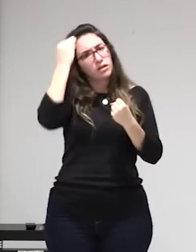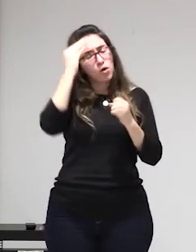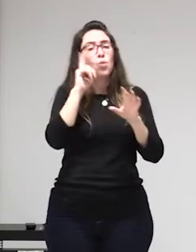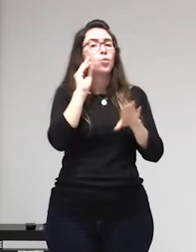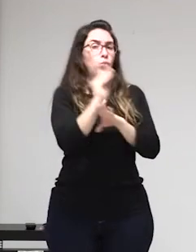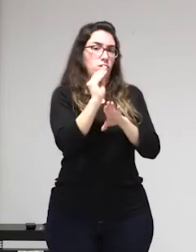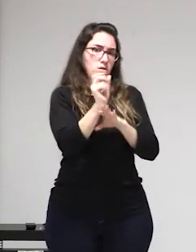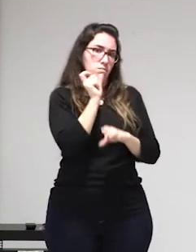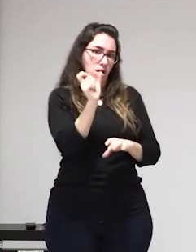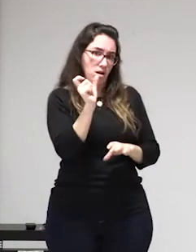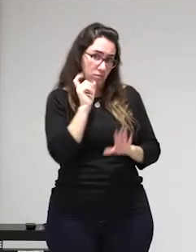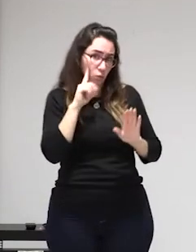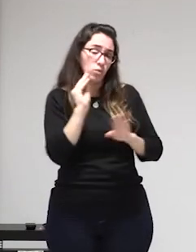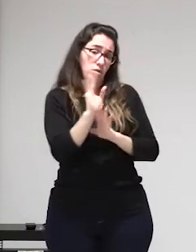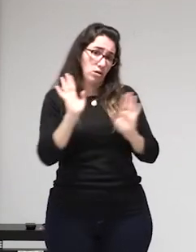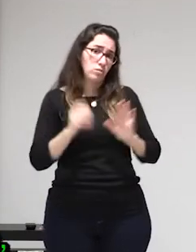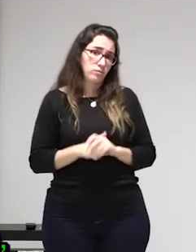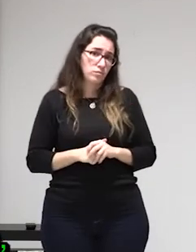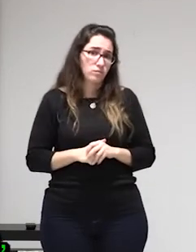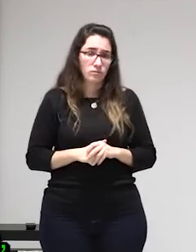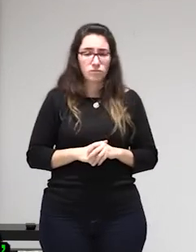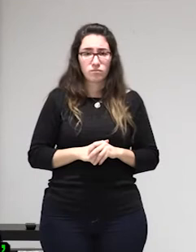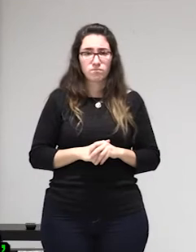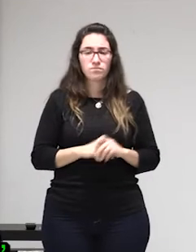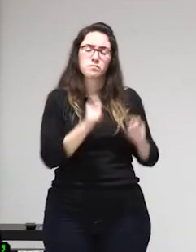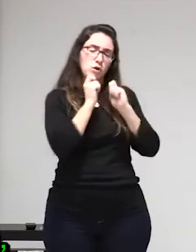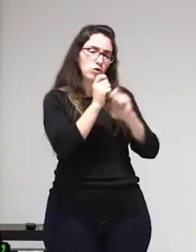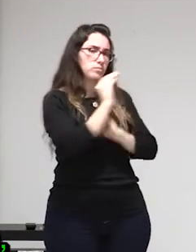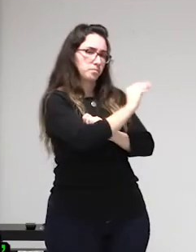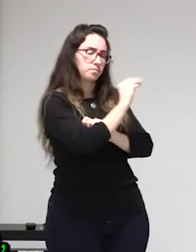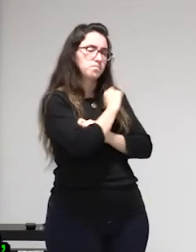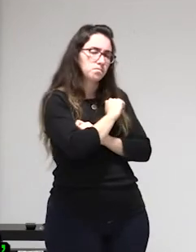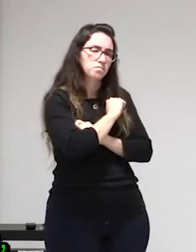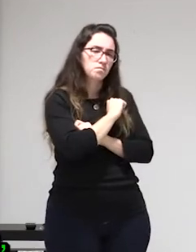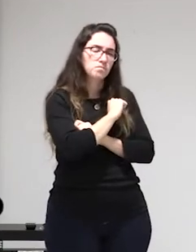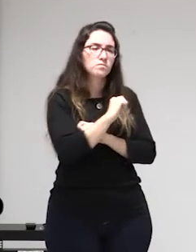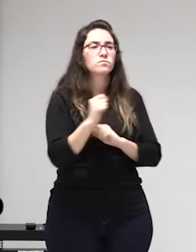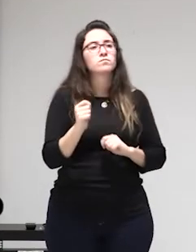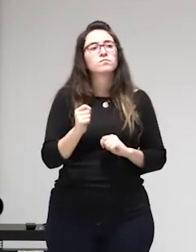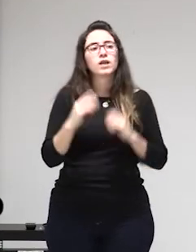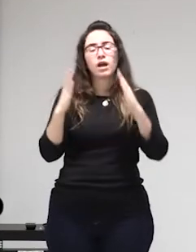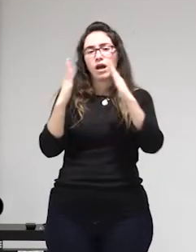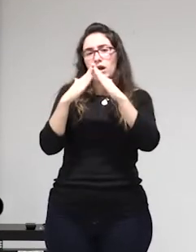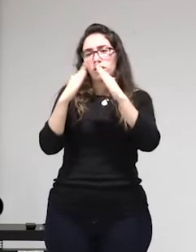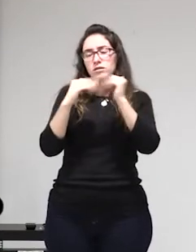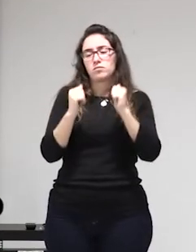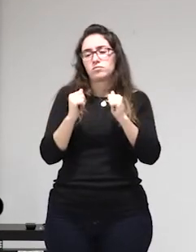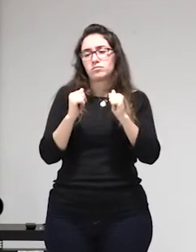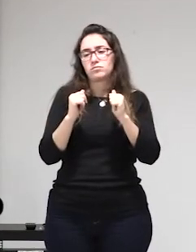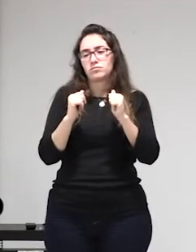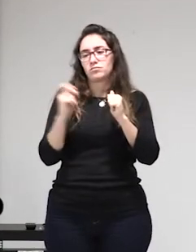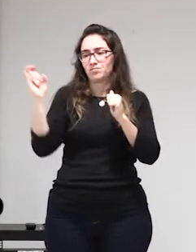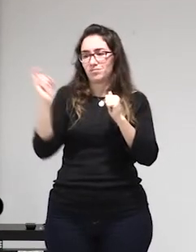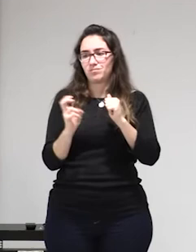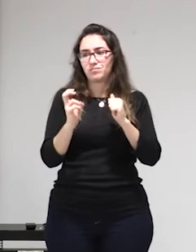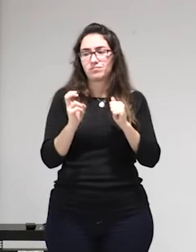una sensación de malestar muy fuerte etc para mi a mi como graduada de psicología como persona que está estudiando un máster de